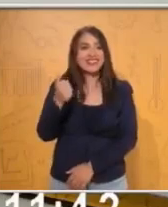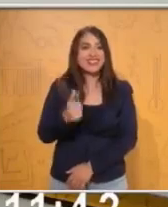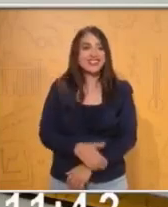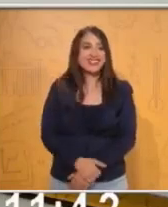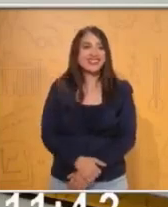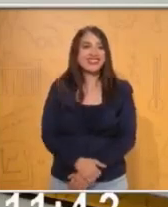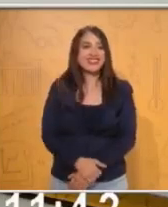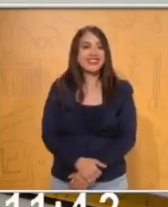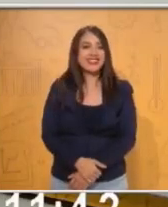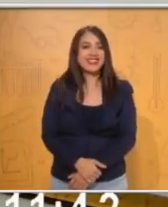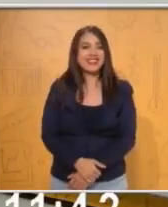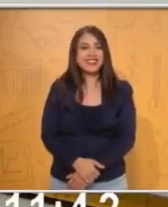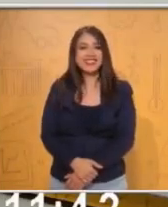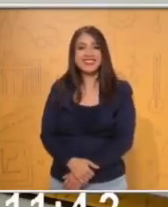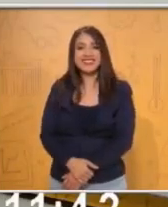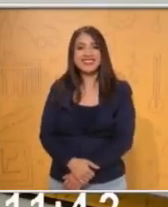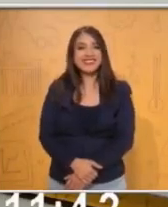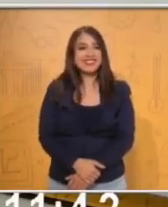¿Cómo les cuento la cita?